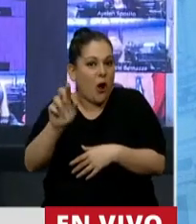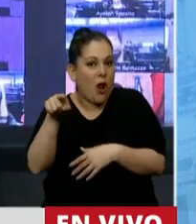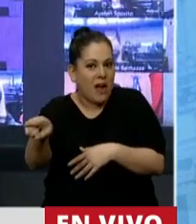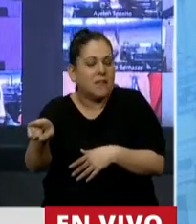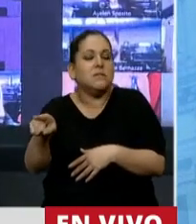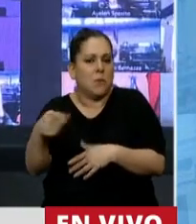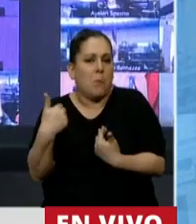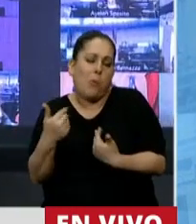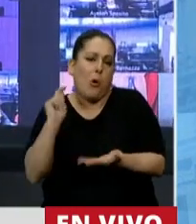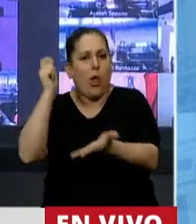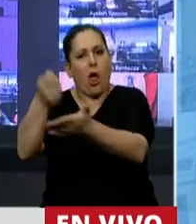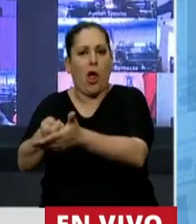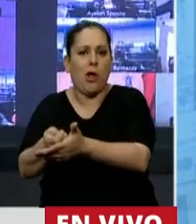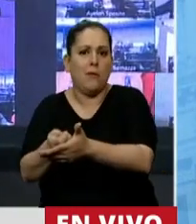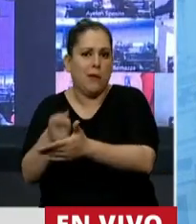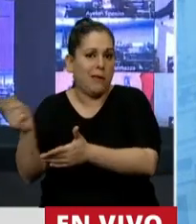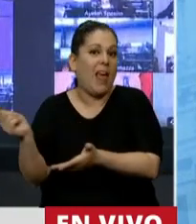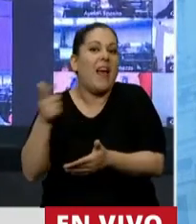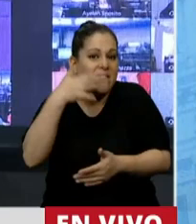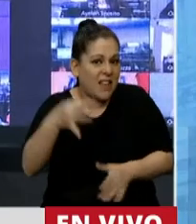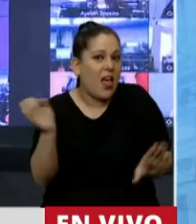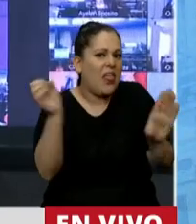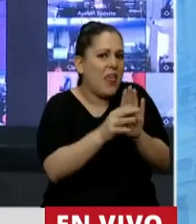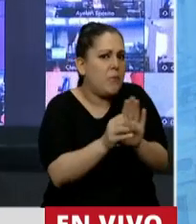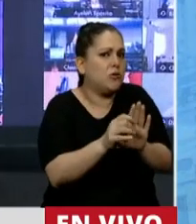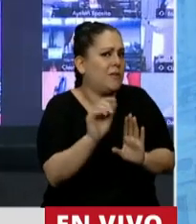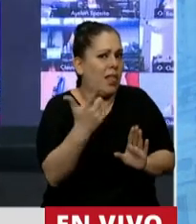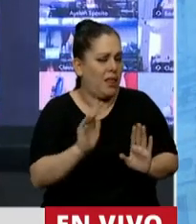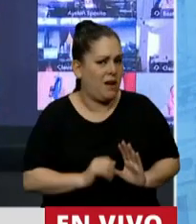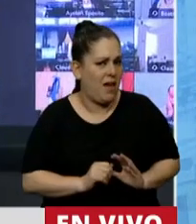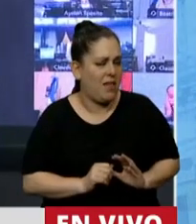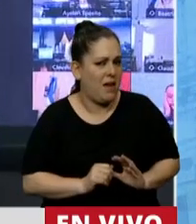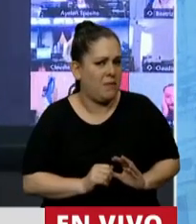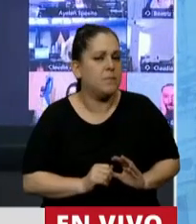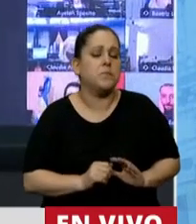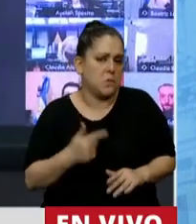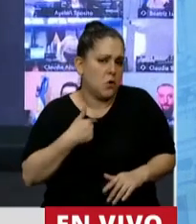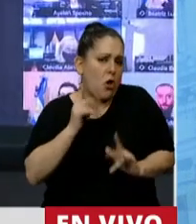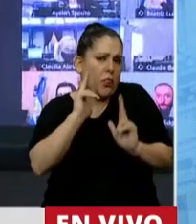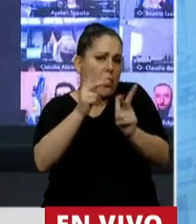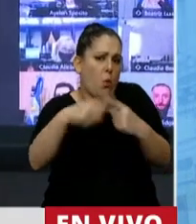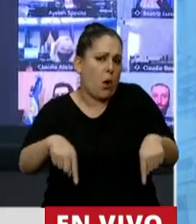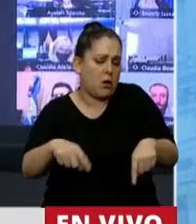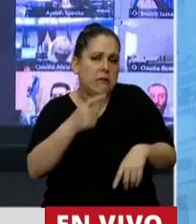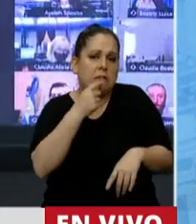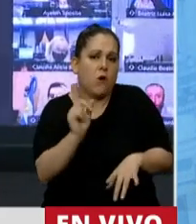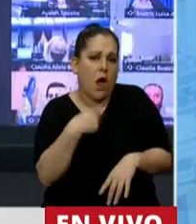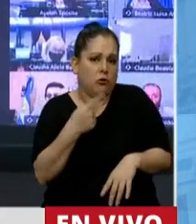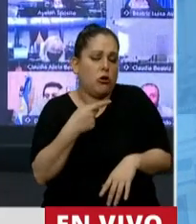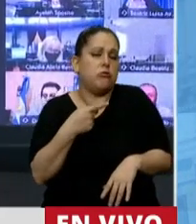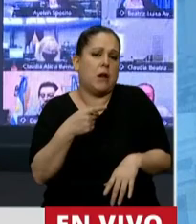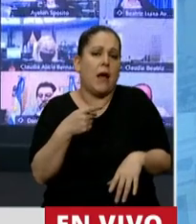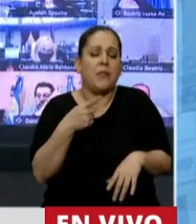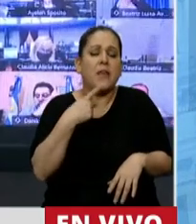aporte de ciudadanos que no depositó en el fisco. Sin embargo, no lo van a hacer. Mire, yo le digo una cosa, si nosotros legislamos que la ley de la